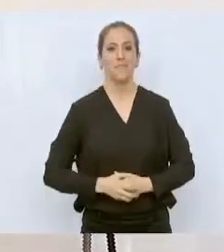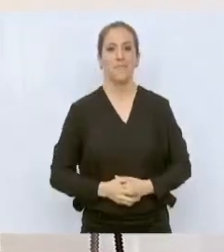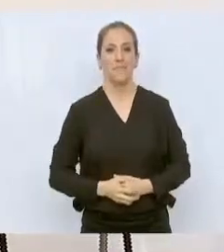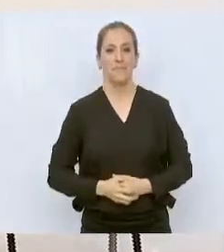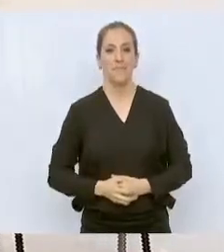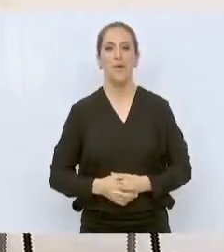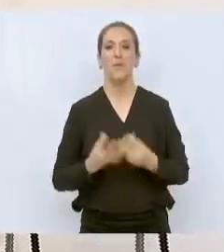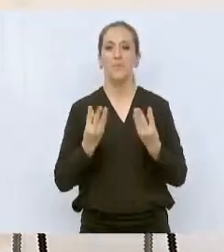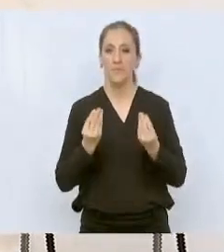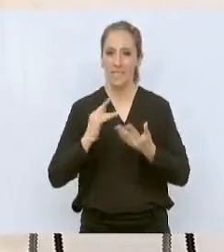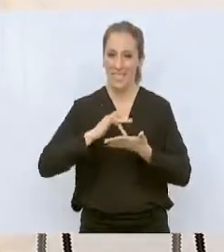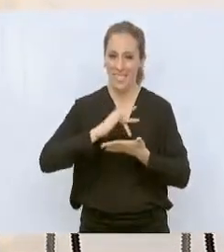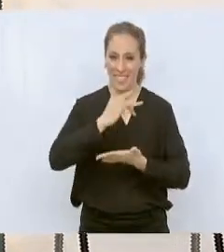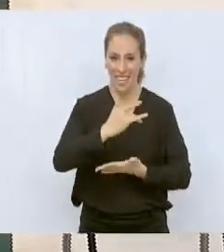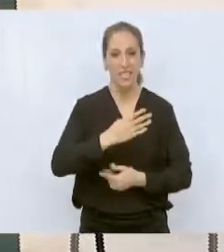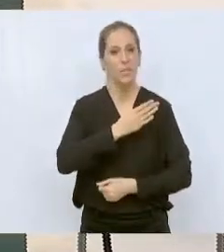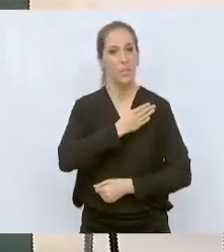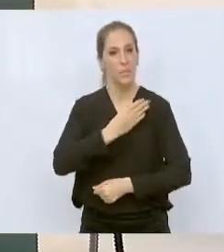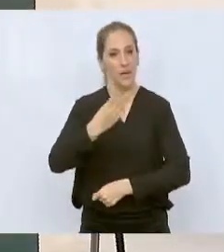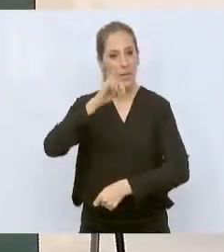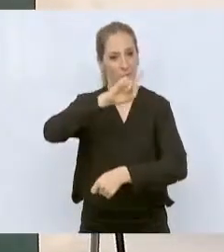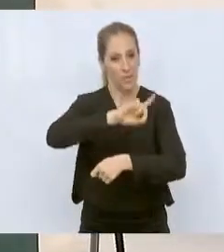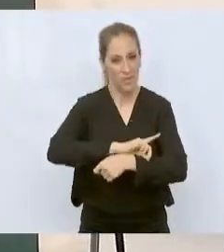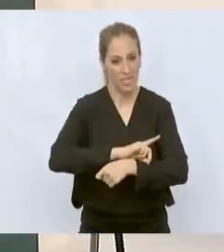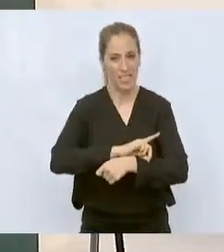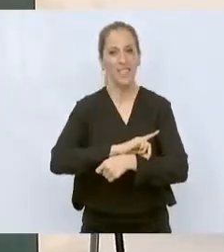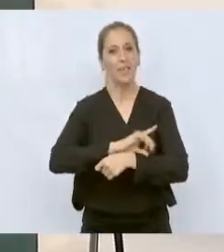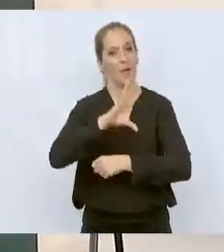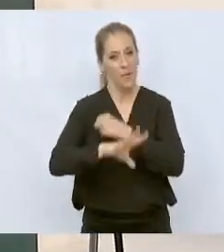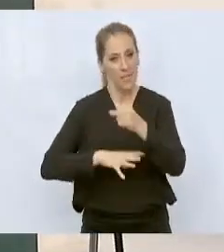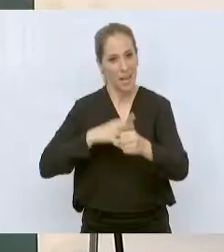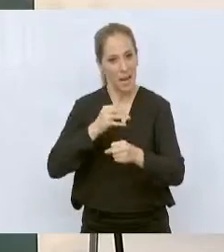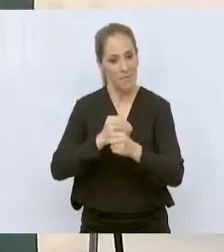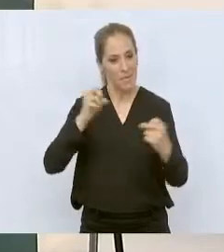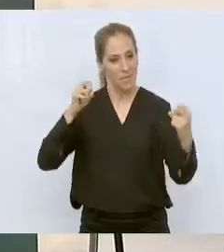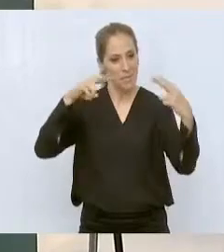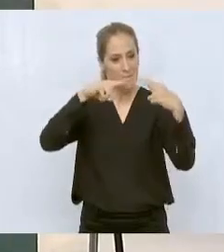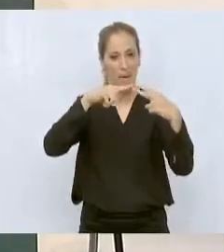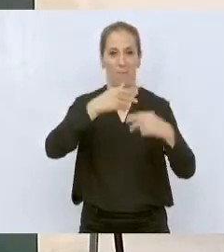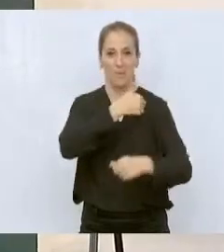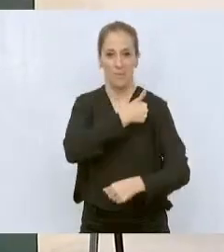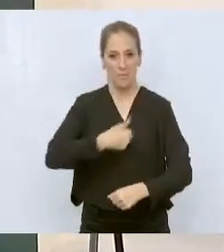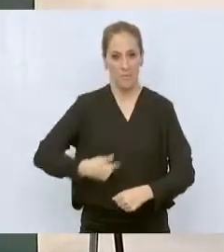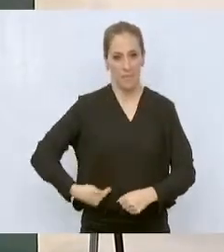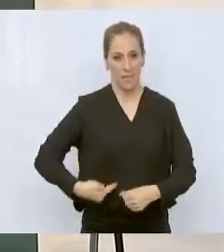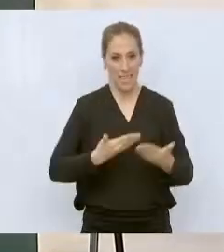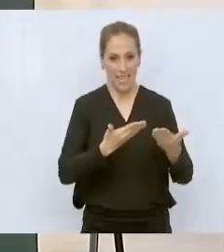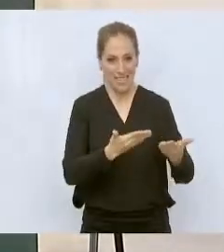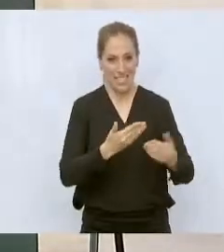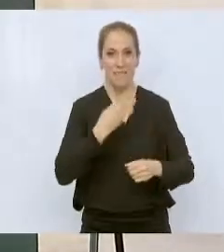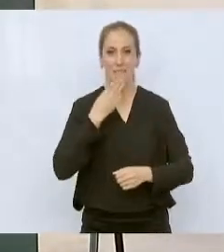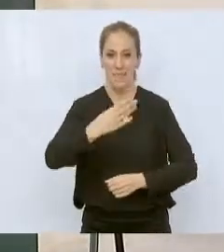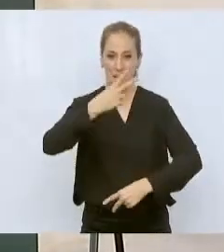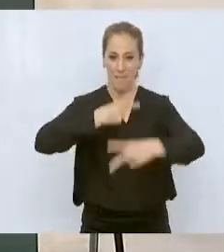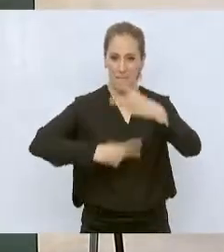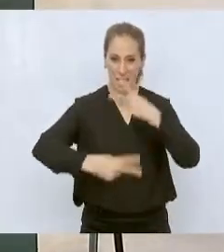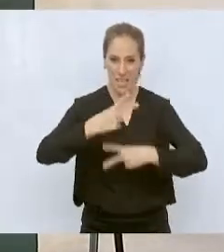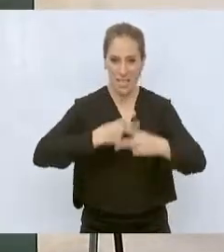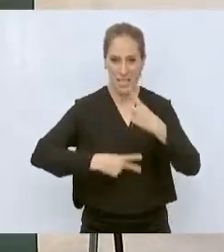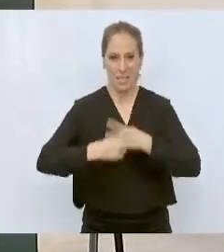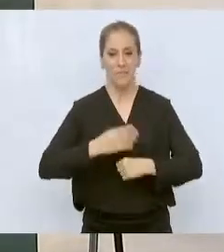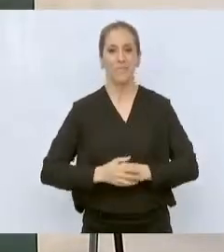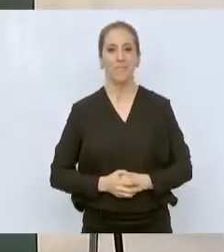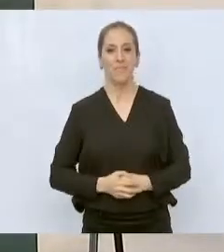Buenos días, señor presidente. De nuevo, bienvenido a Nuevo León, a esta región que para nosotros es muy